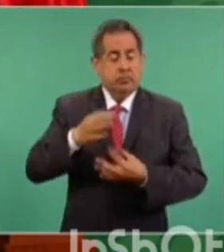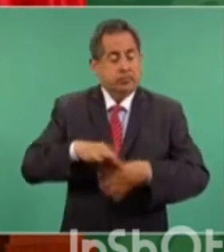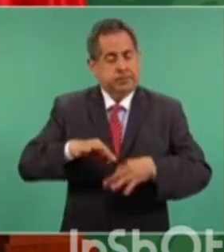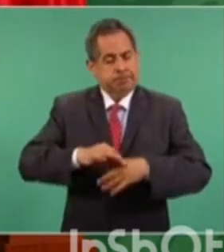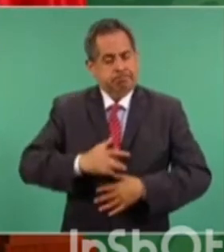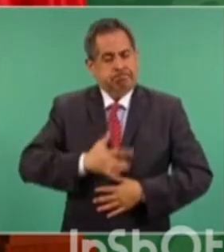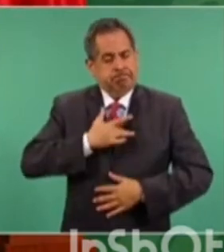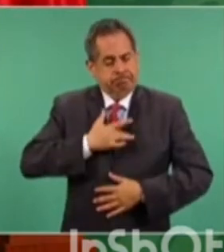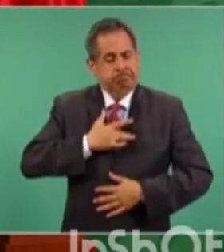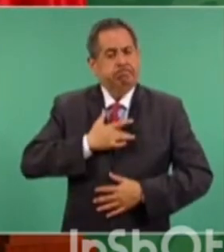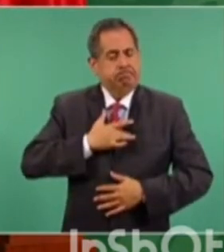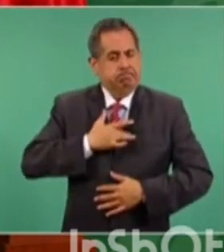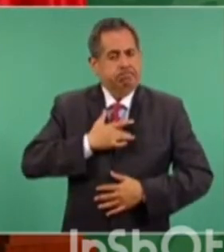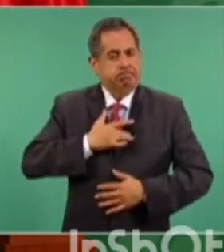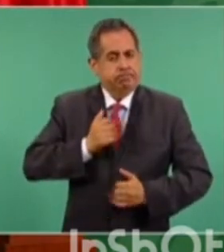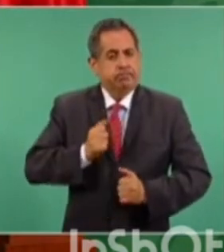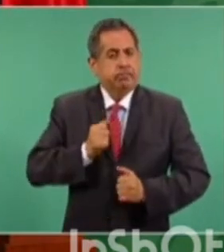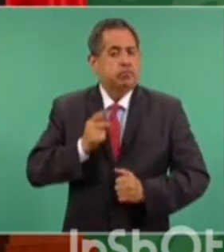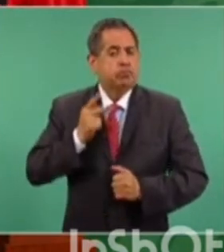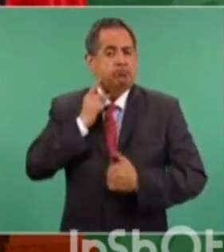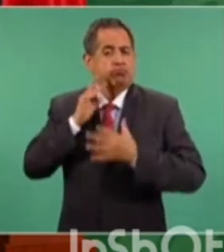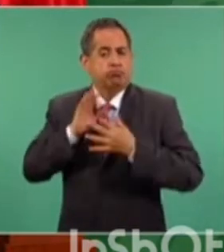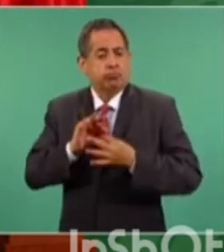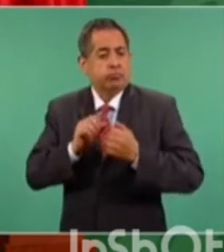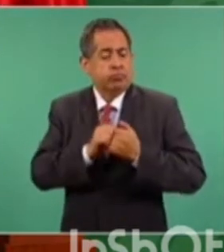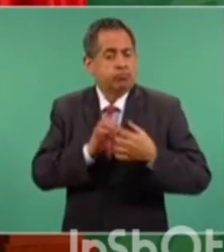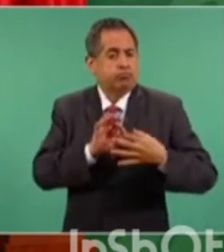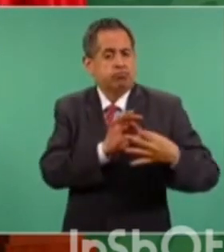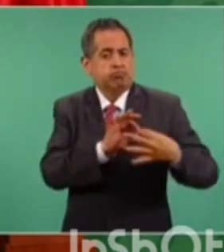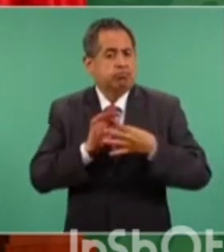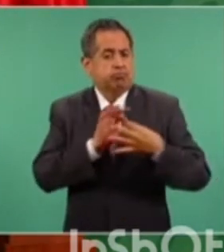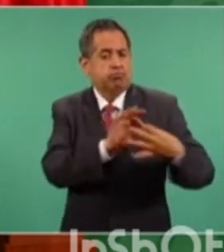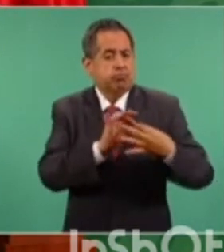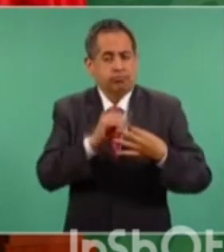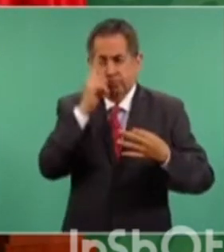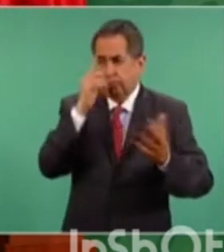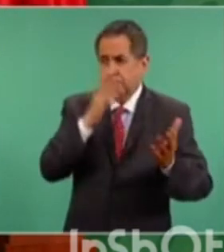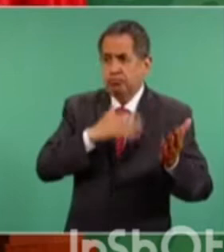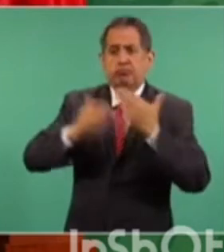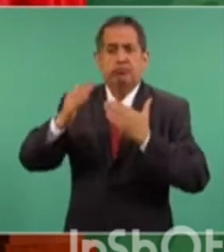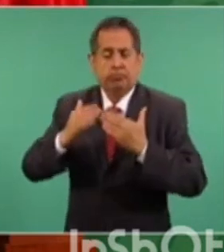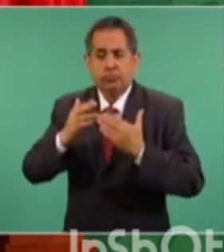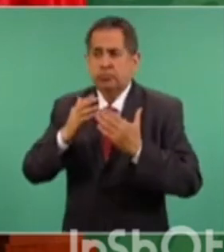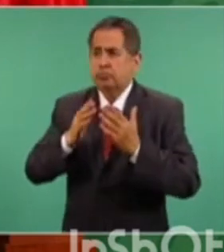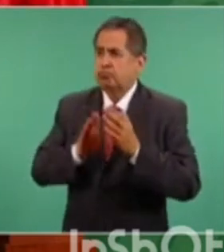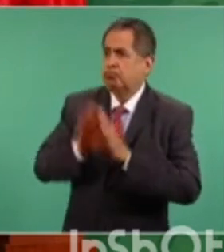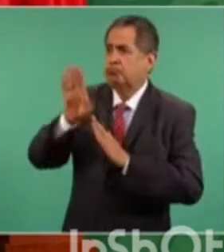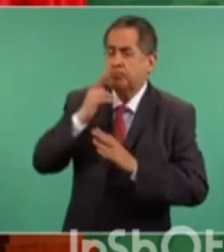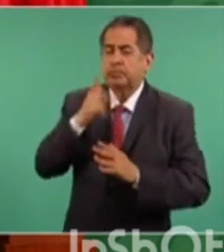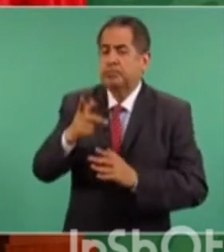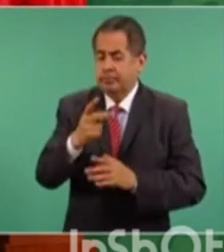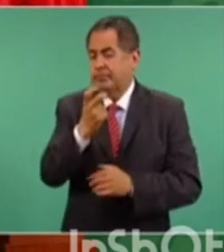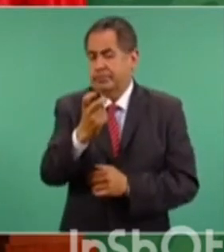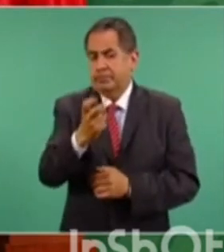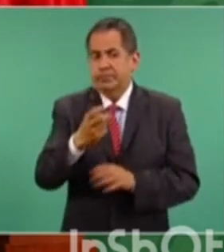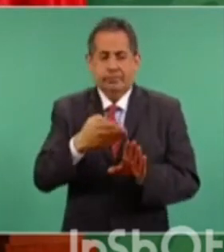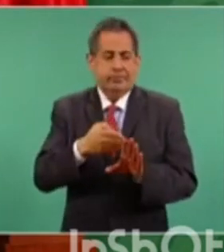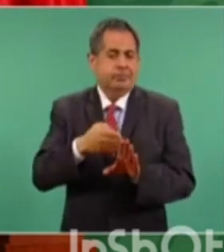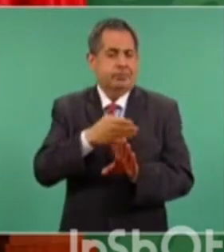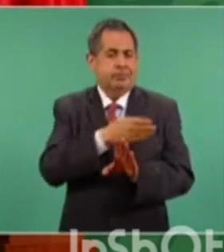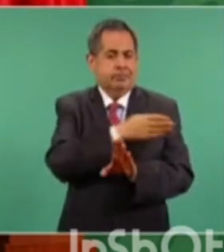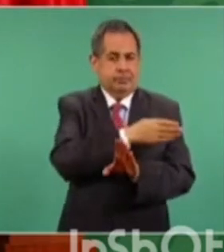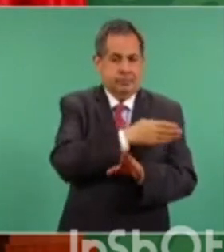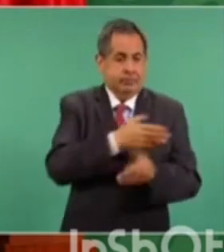aplicar una política de cooperación para el desarrollo que insistir, como sucede